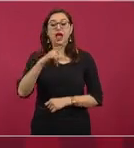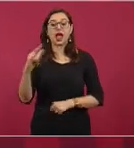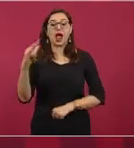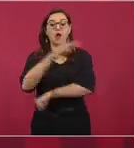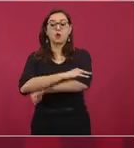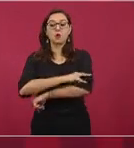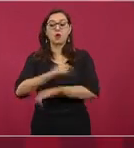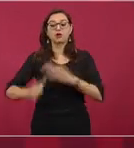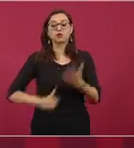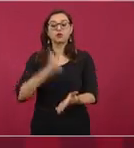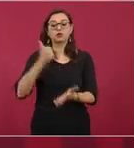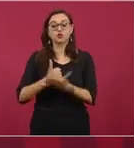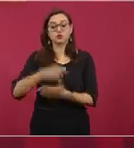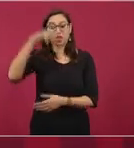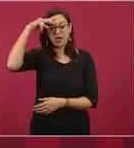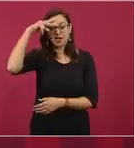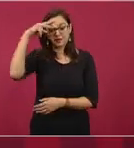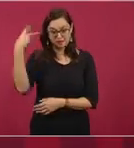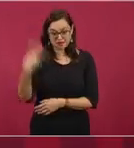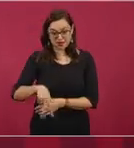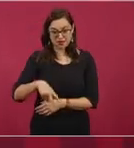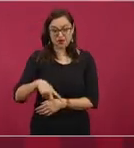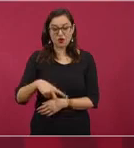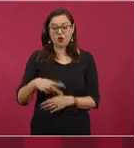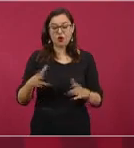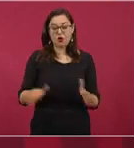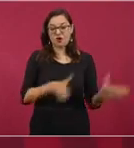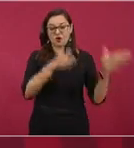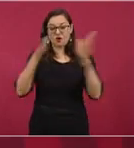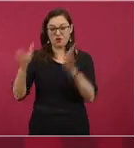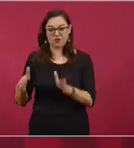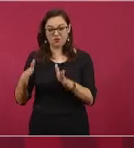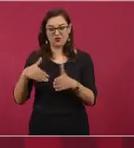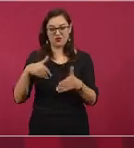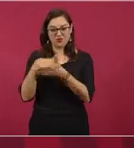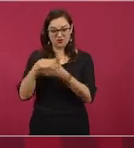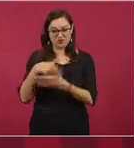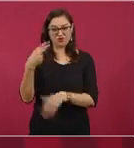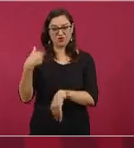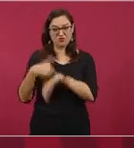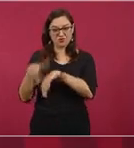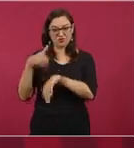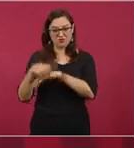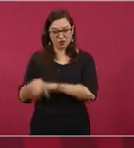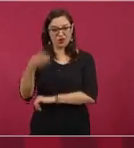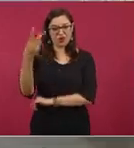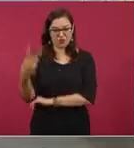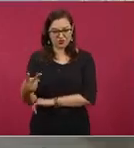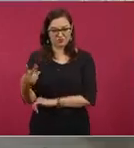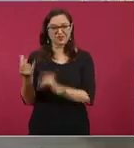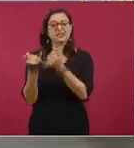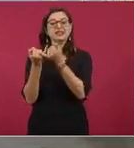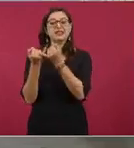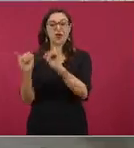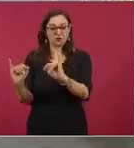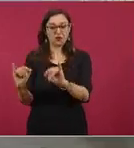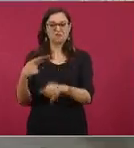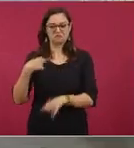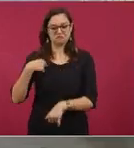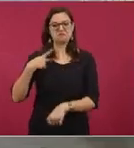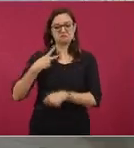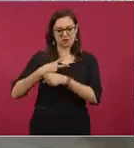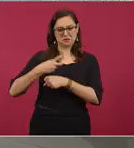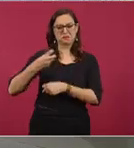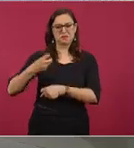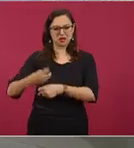aquí en la ciudad, y yo estaba sentado en la primera fila y